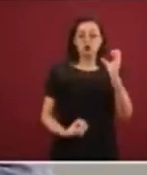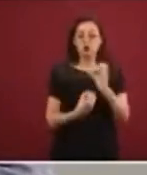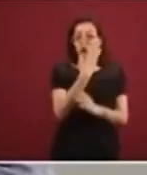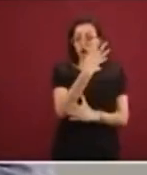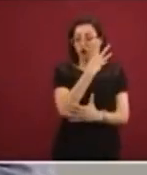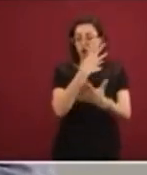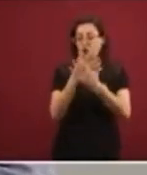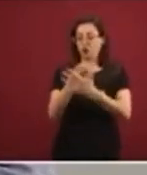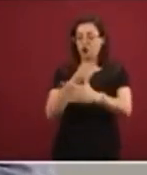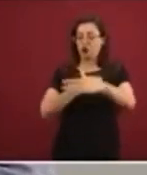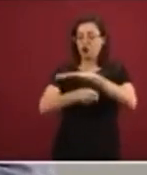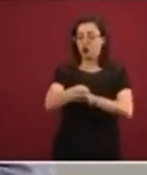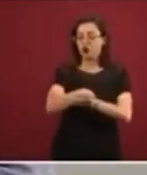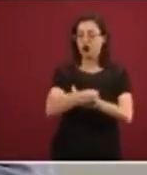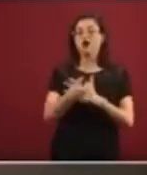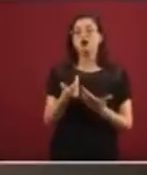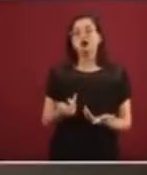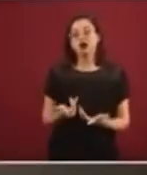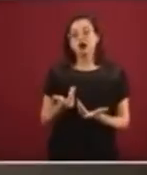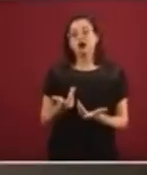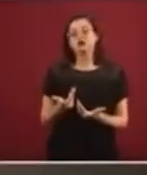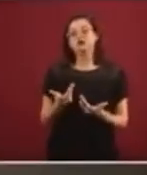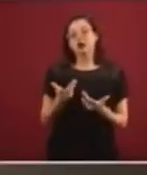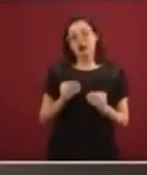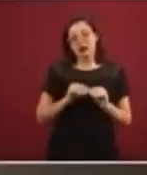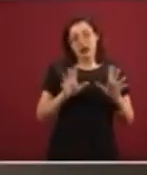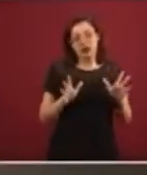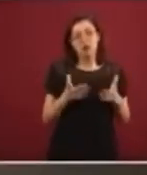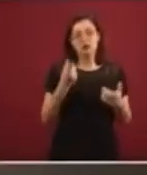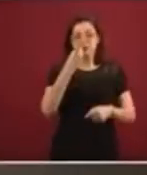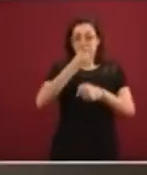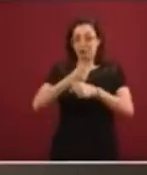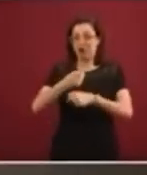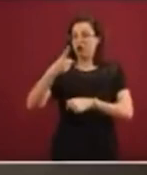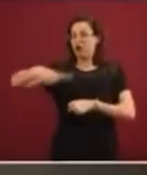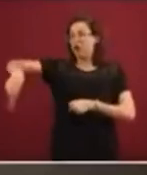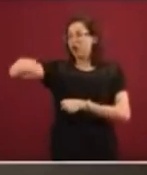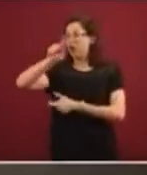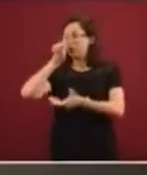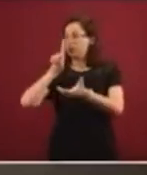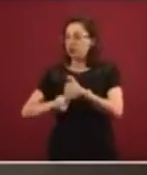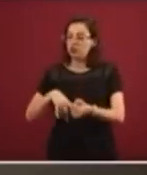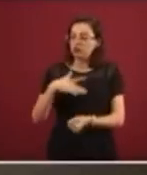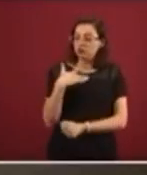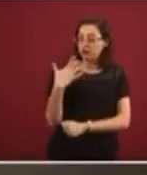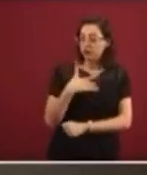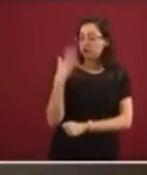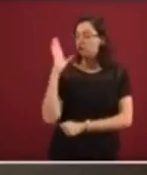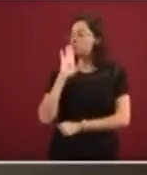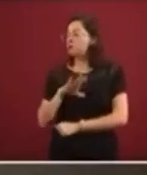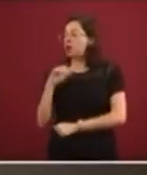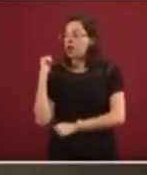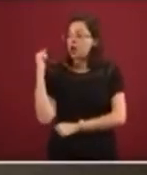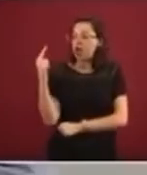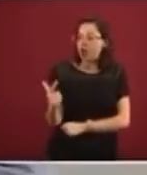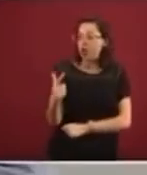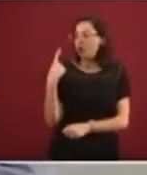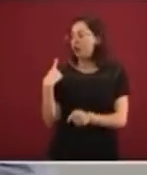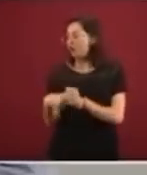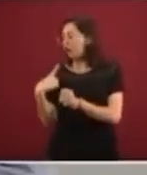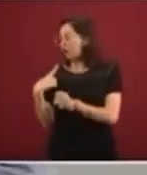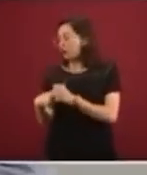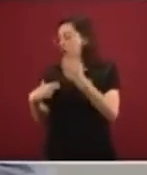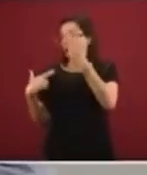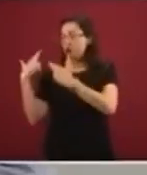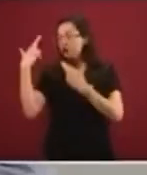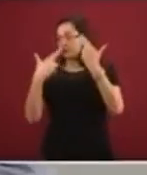Esto es, lógicamente, ya después de haber estudiado a los internos que podrían tener algún signo o síntoma, que podrían tener casos sospechosos. Y de